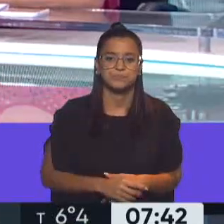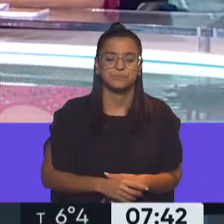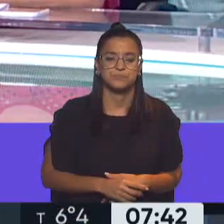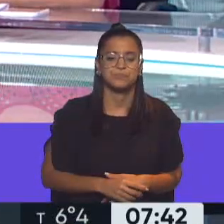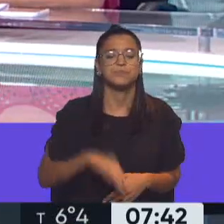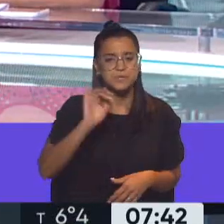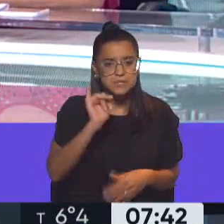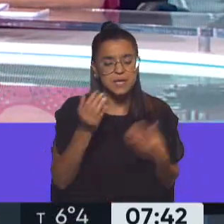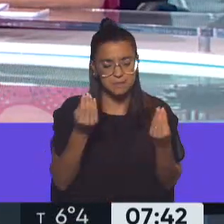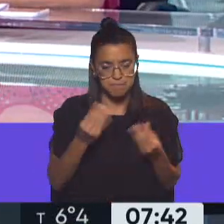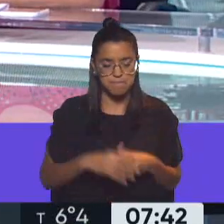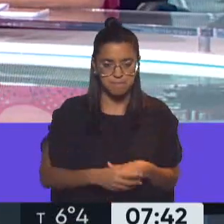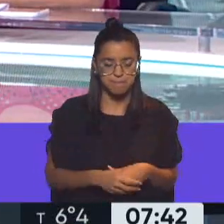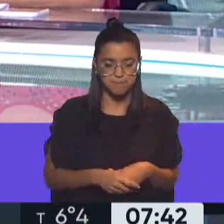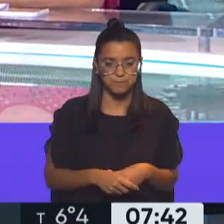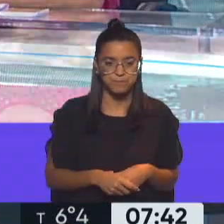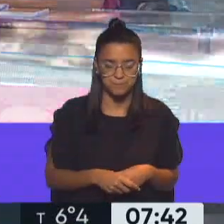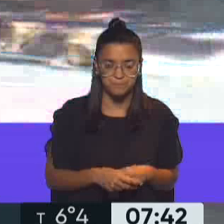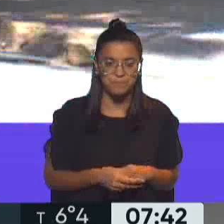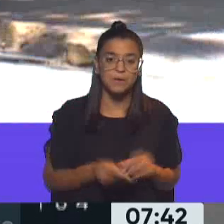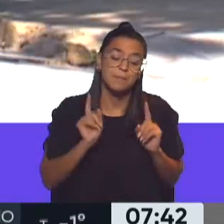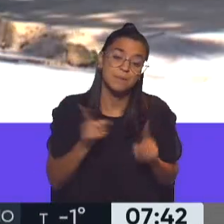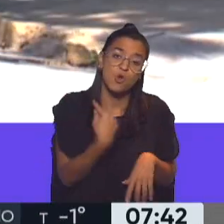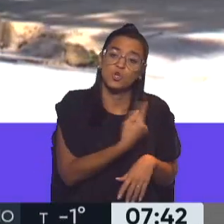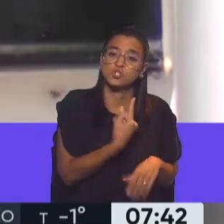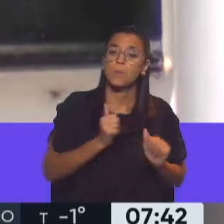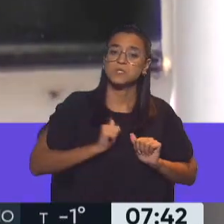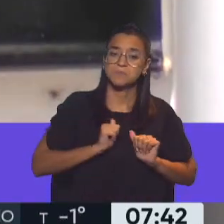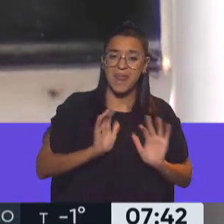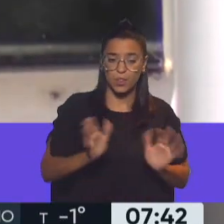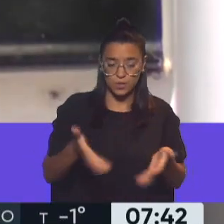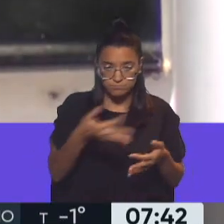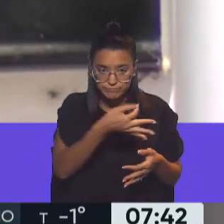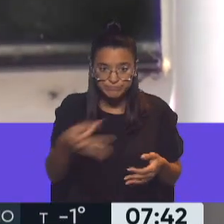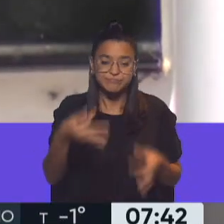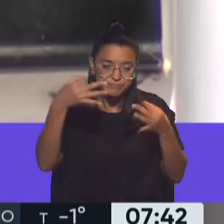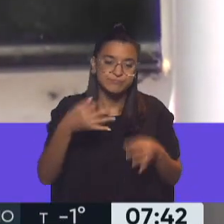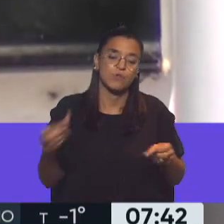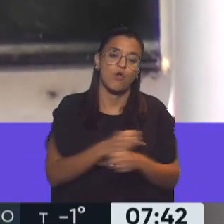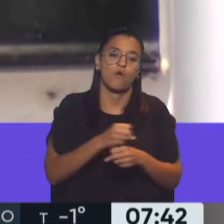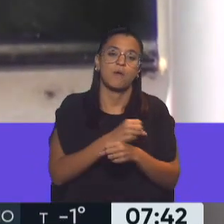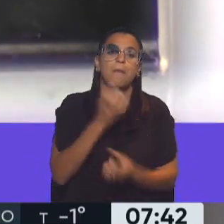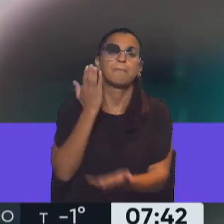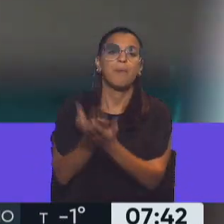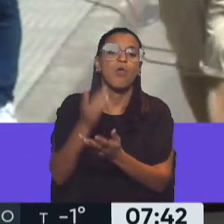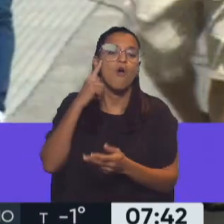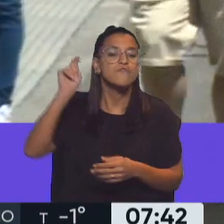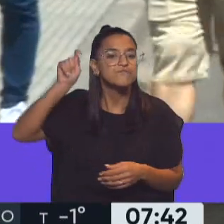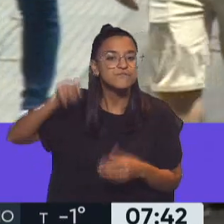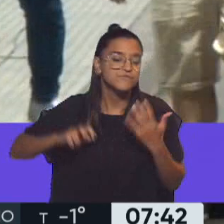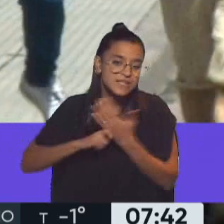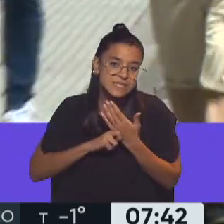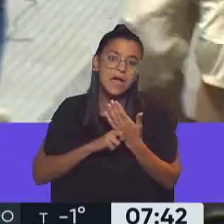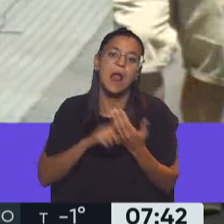Lo que pasó fue lo que esperábamos, que realmente se confirme el pedido fiscal, el